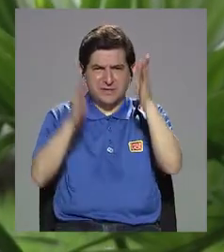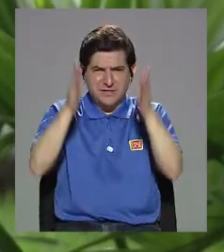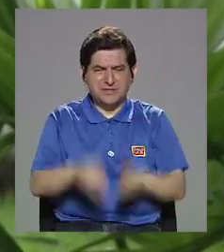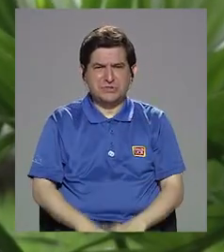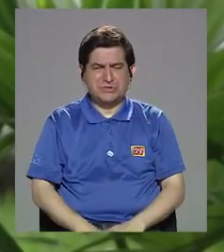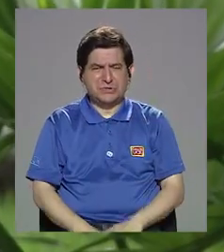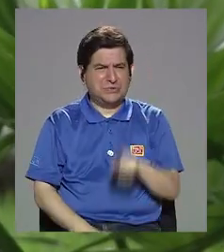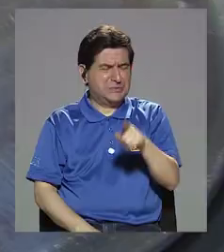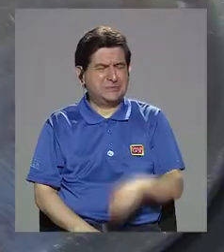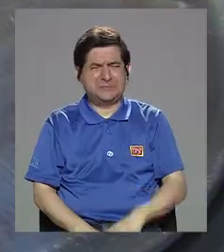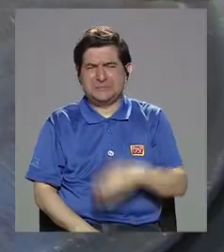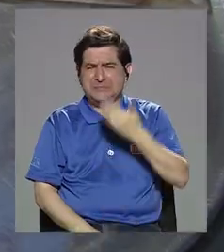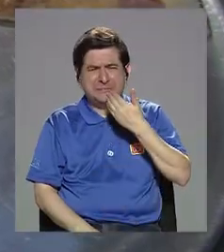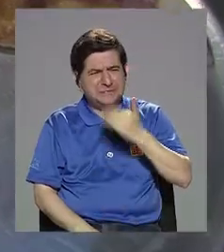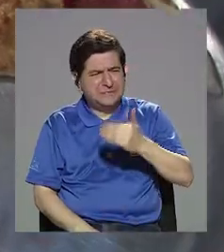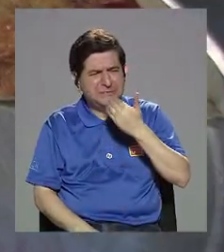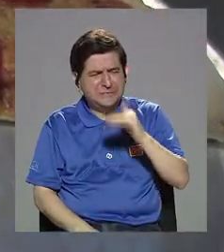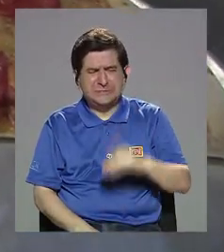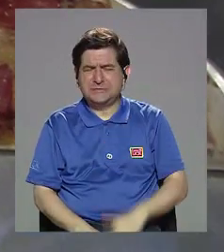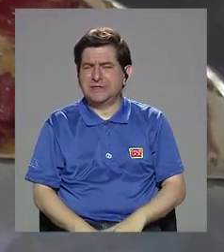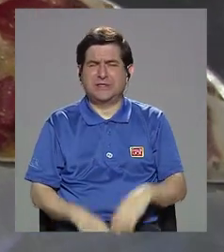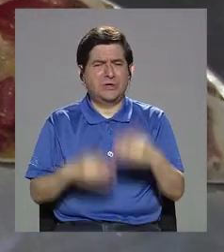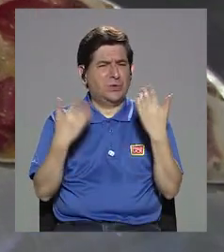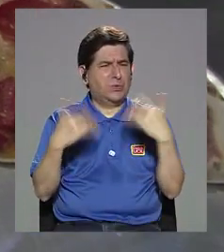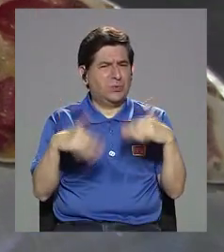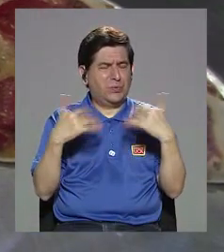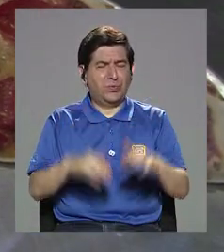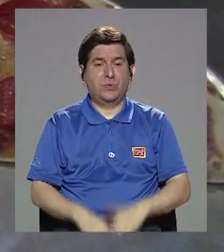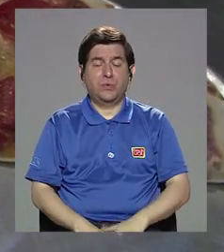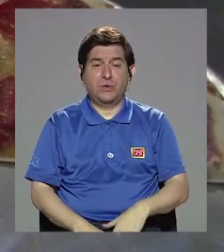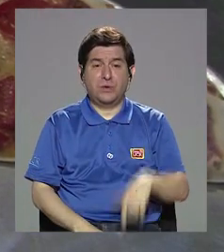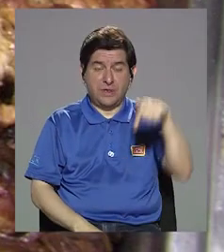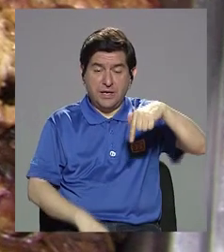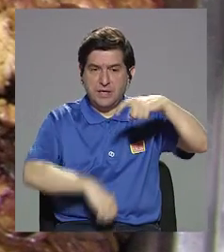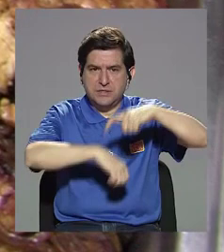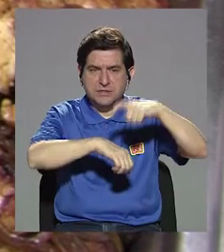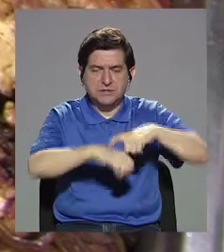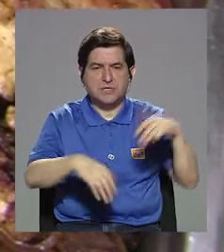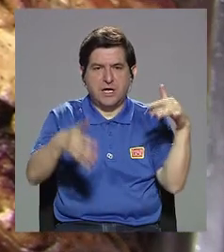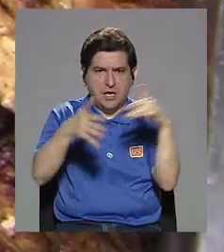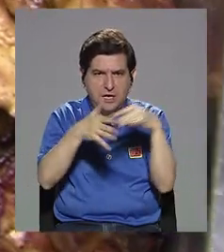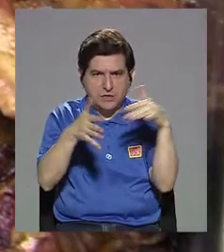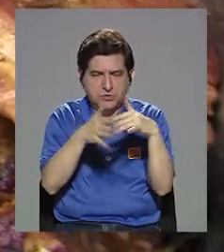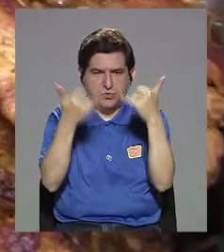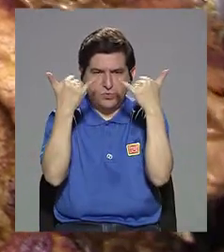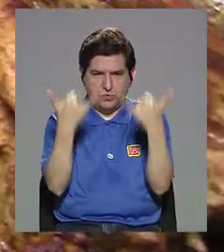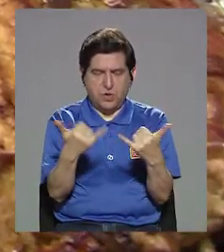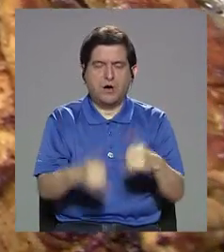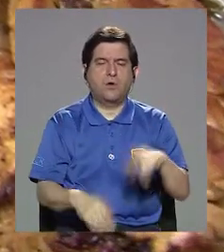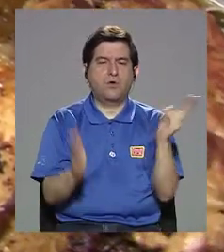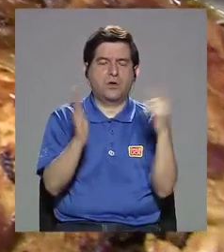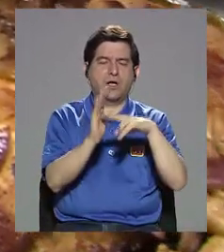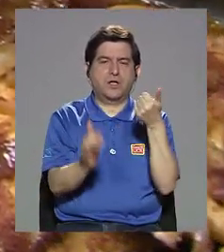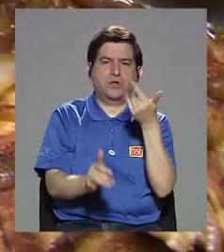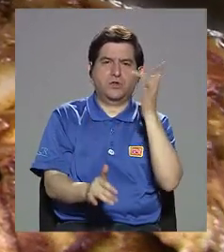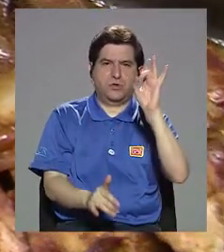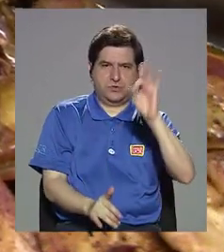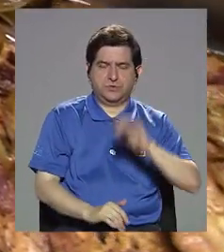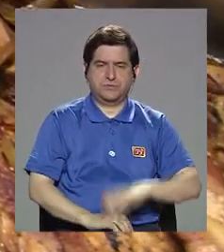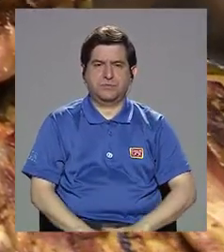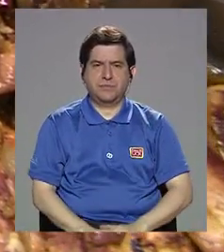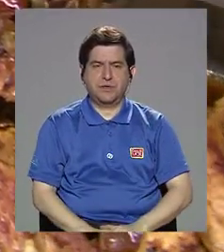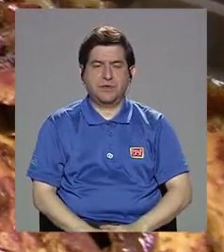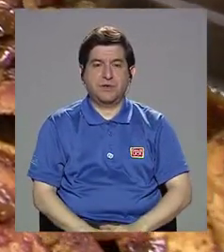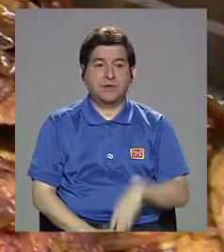deteriorado bastante. En este momento, basado en un estudio ahora en el 2018